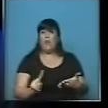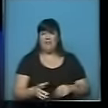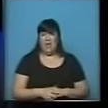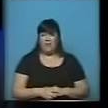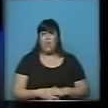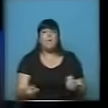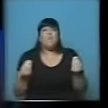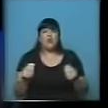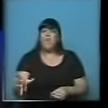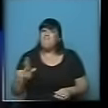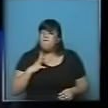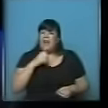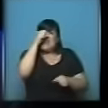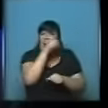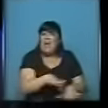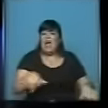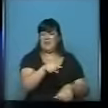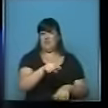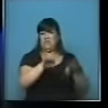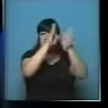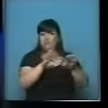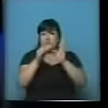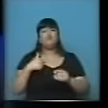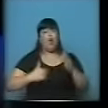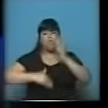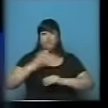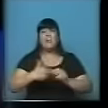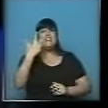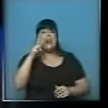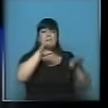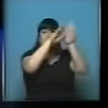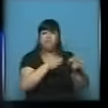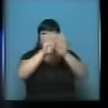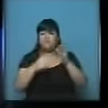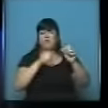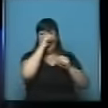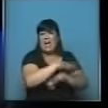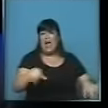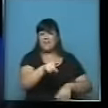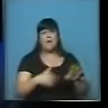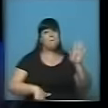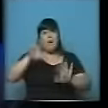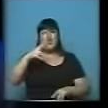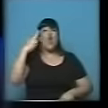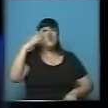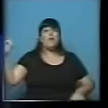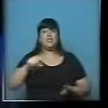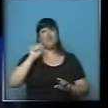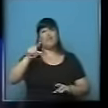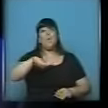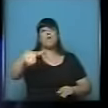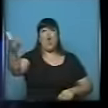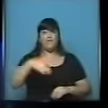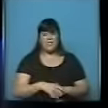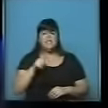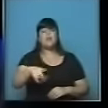Porque faltan jardines de infantes, yo me comprometo a construir los 3.000 jardines de infantes que faltan, que la mayoría, 900 son de la Provincia de Buenos Aires